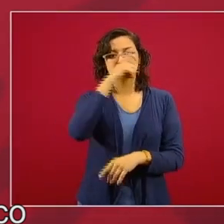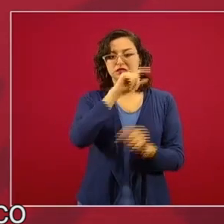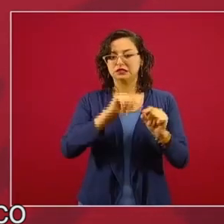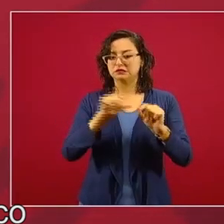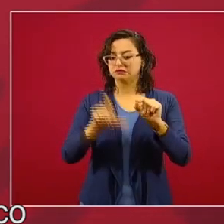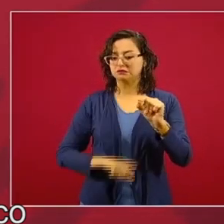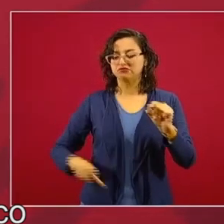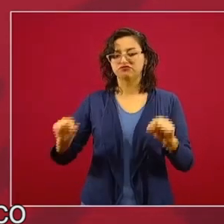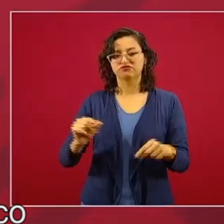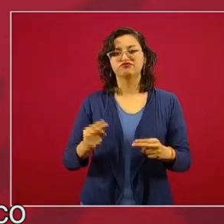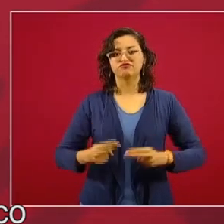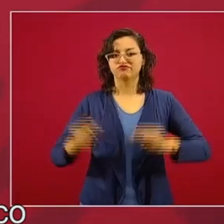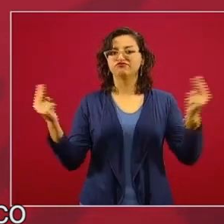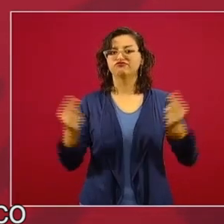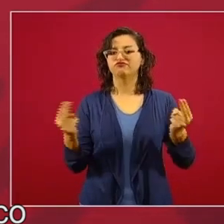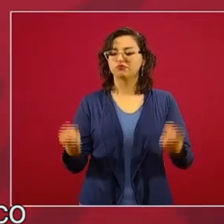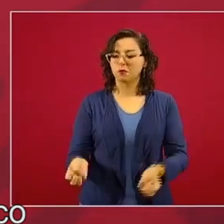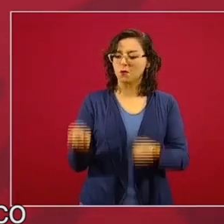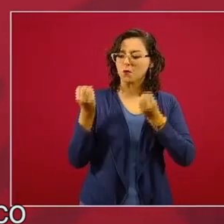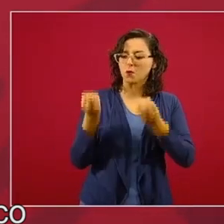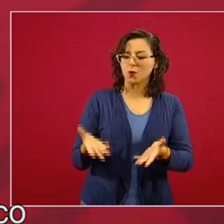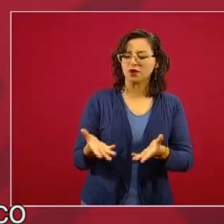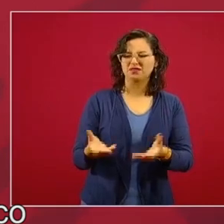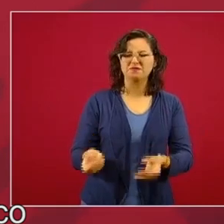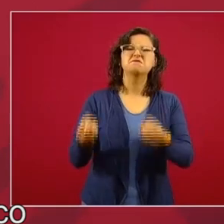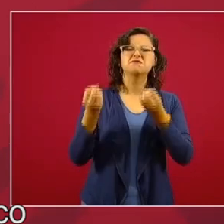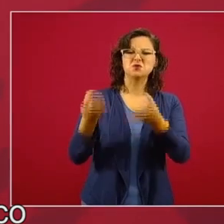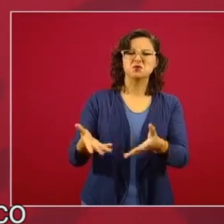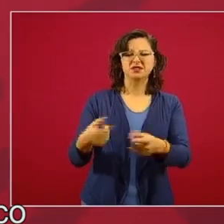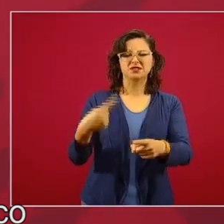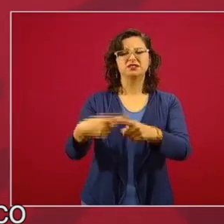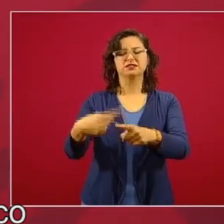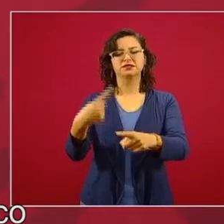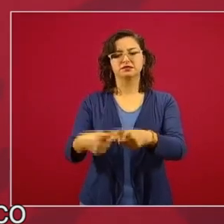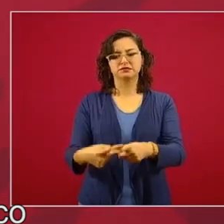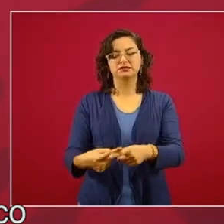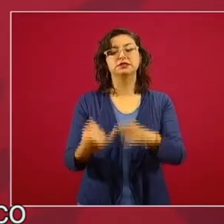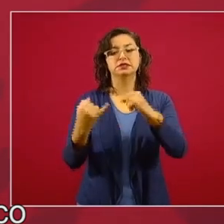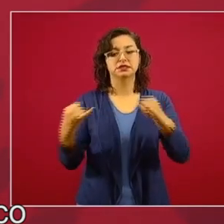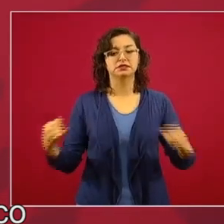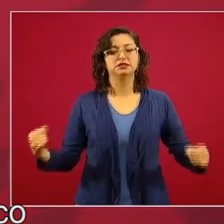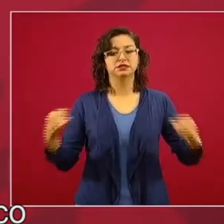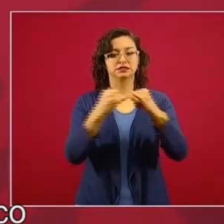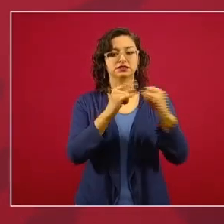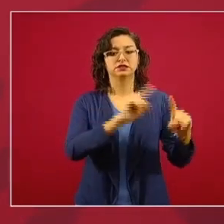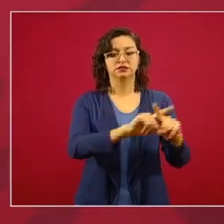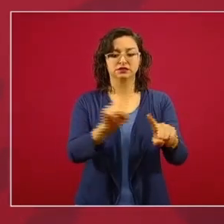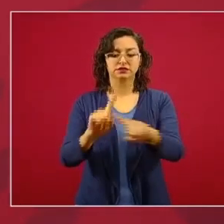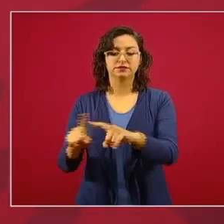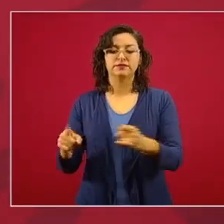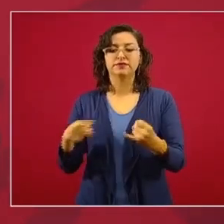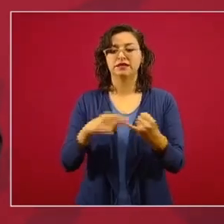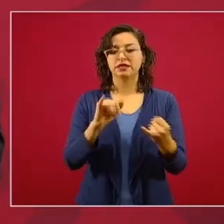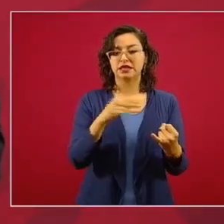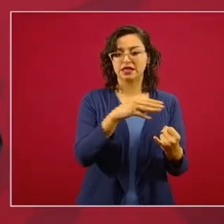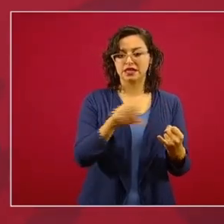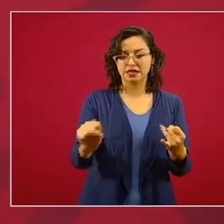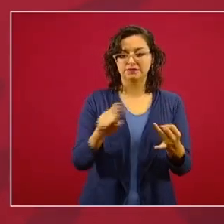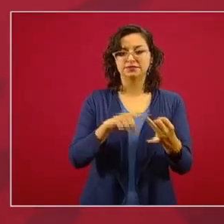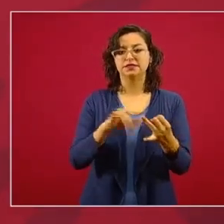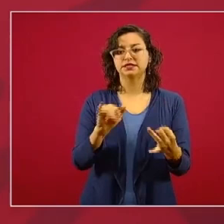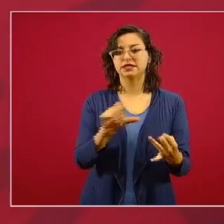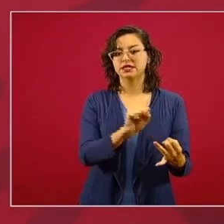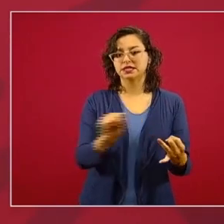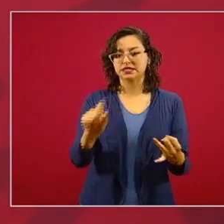Aportar a quién? A las instituciones públicas responsables de la salud. Al Instituto Mexicano del Seguro Social, al Issste,